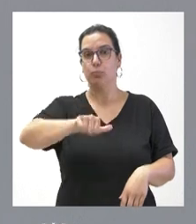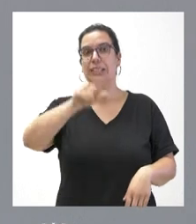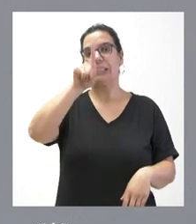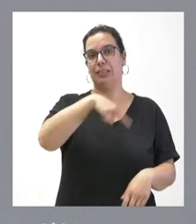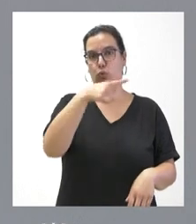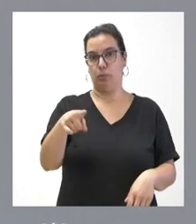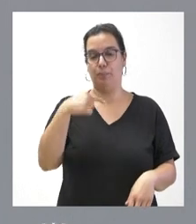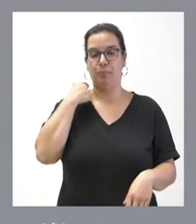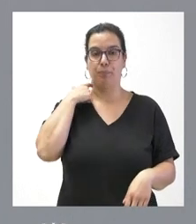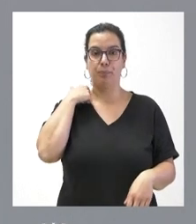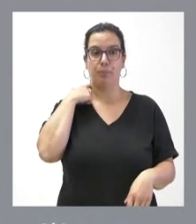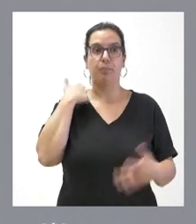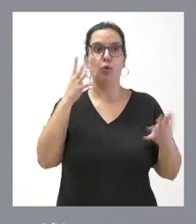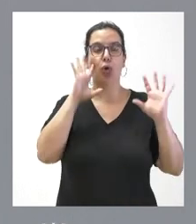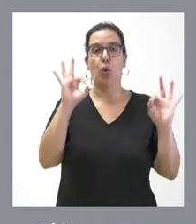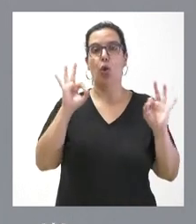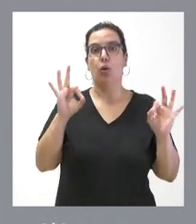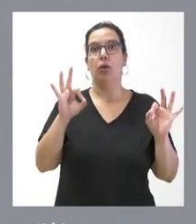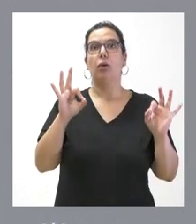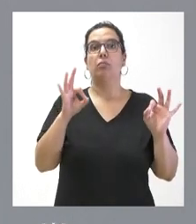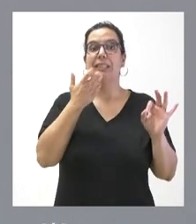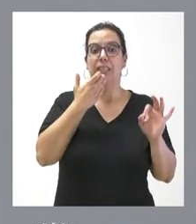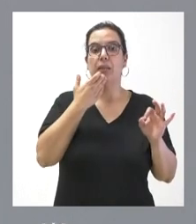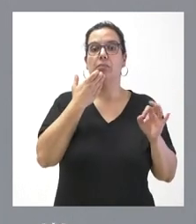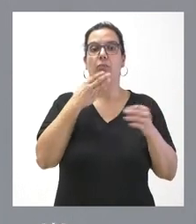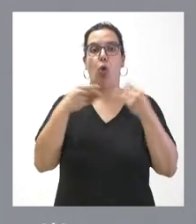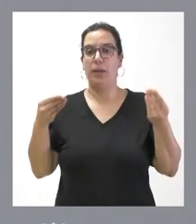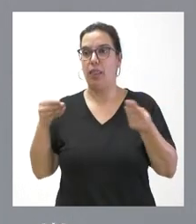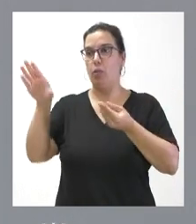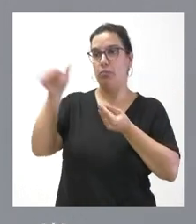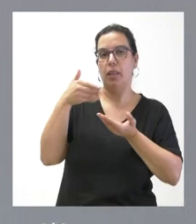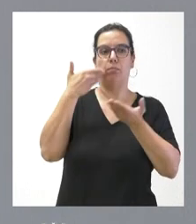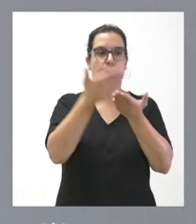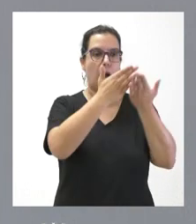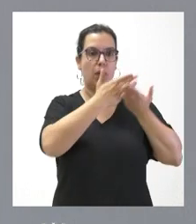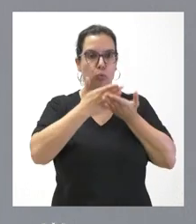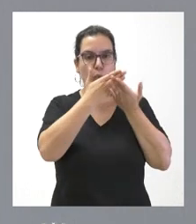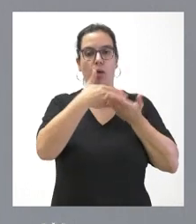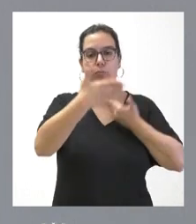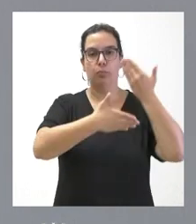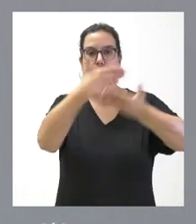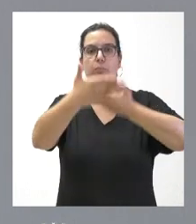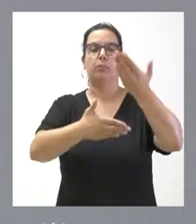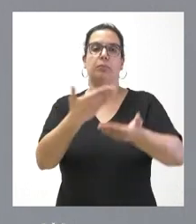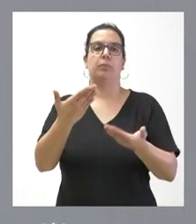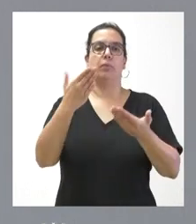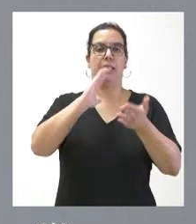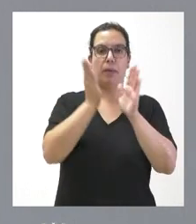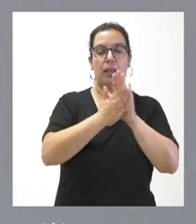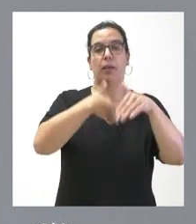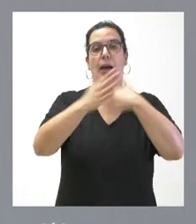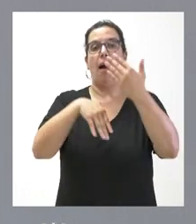declaración. Y, lógicamente, en la medida en que se vaya aportando toda la documentación precisa, pues se va avanzando en el expediente